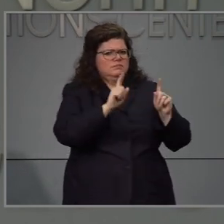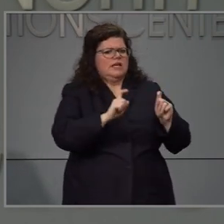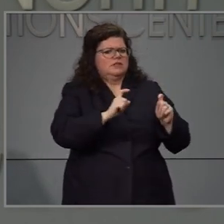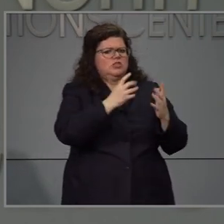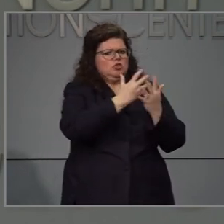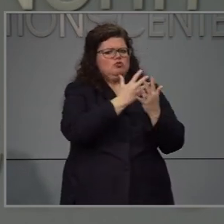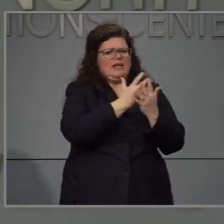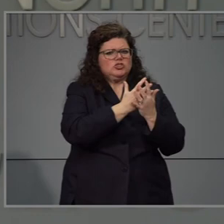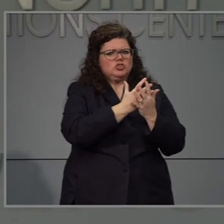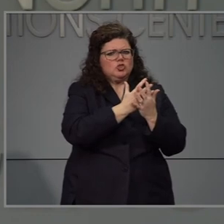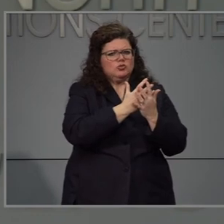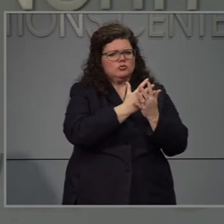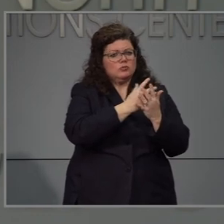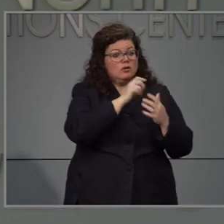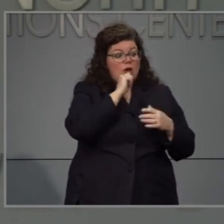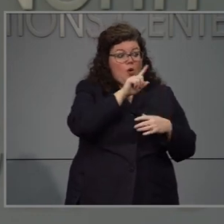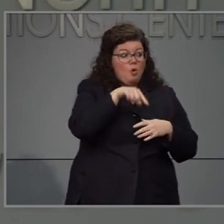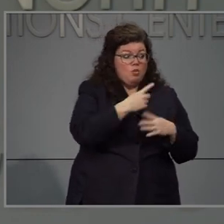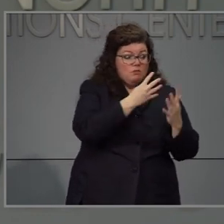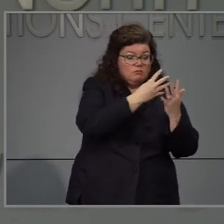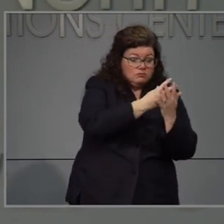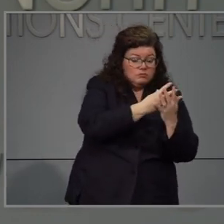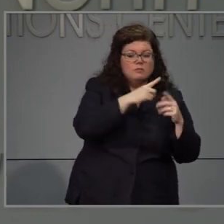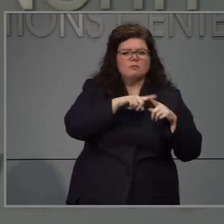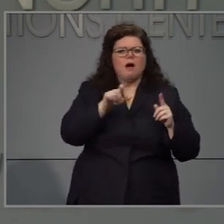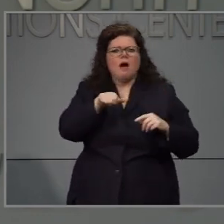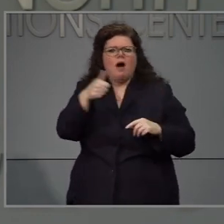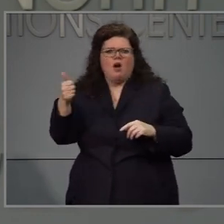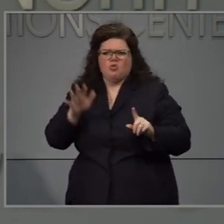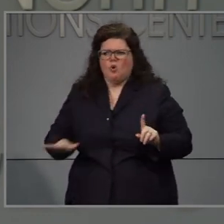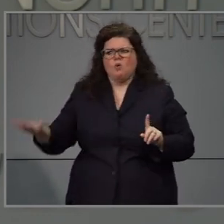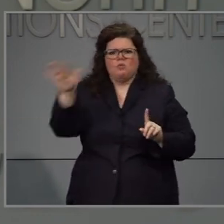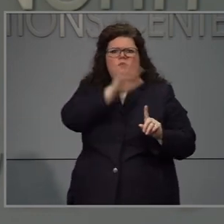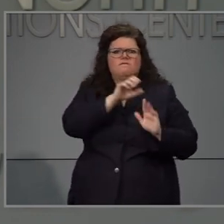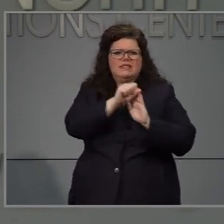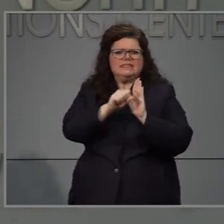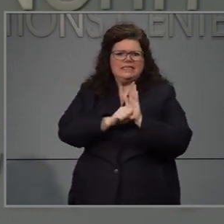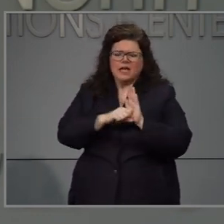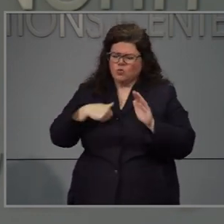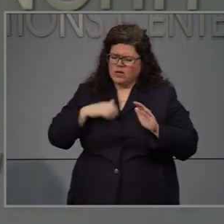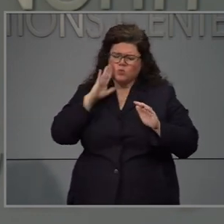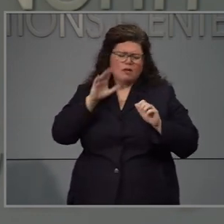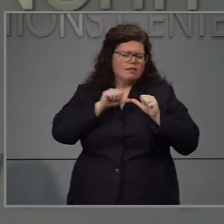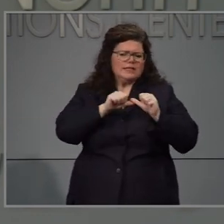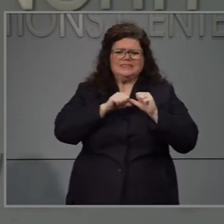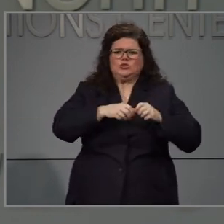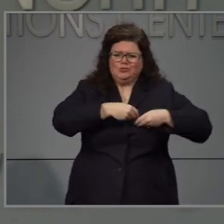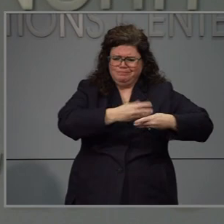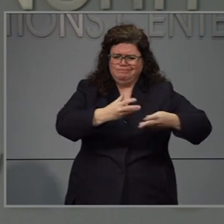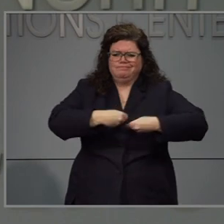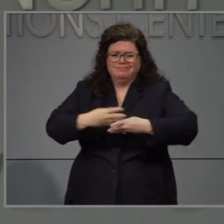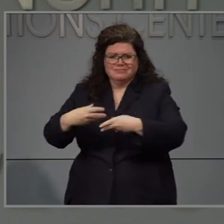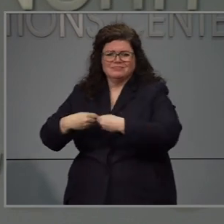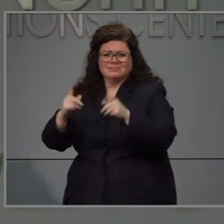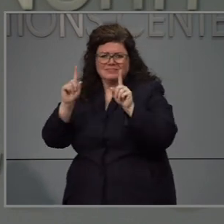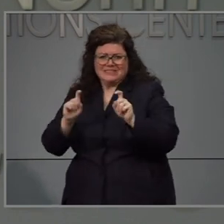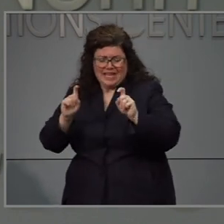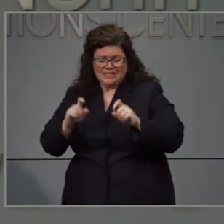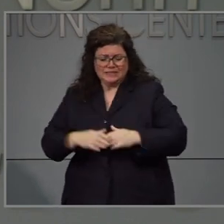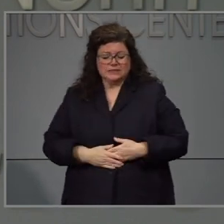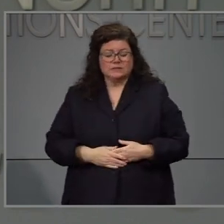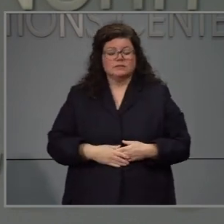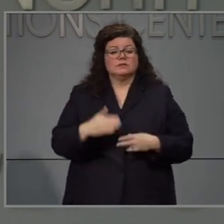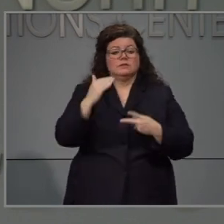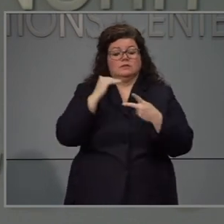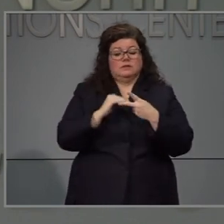solo en las instituciones correccionales, sino en todo el estado. Sé que debemos continuar haciendo este trabajo. En